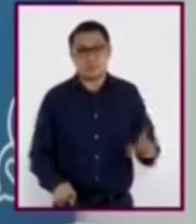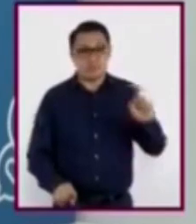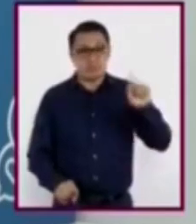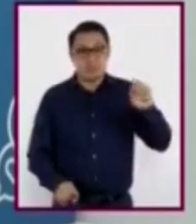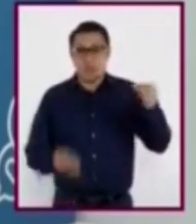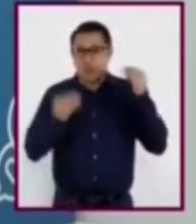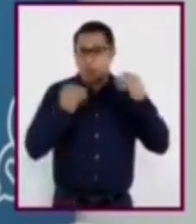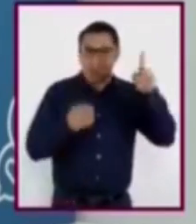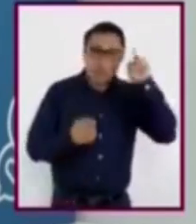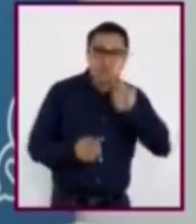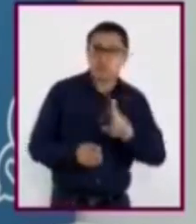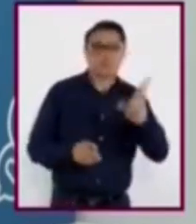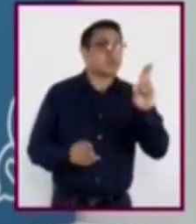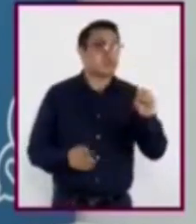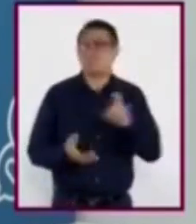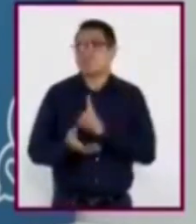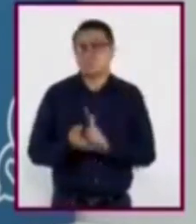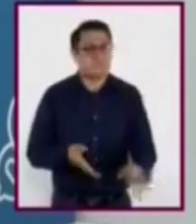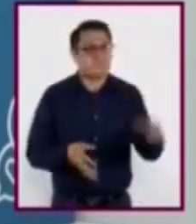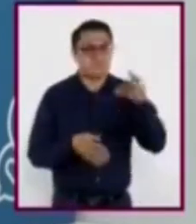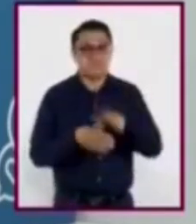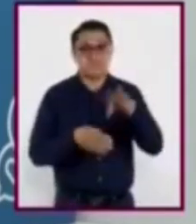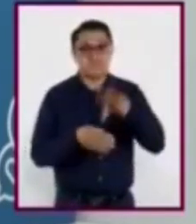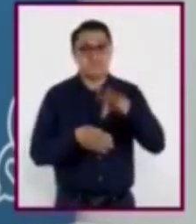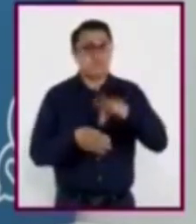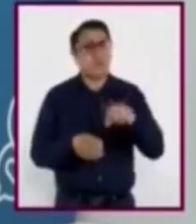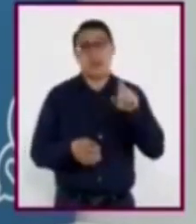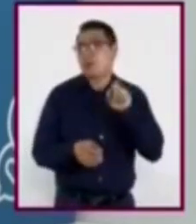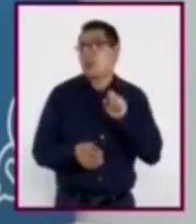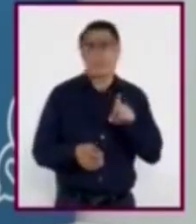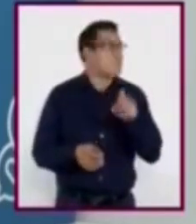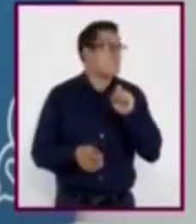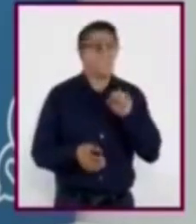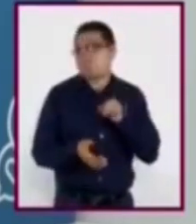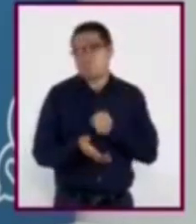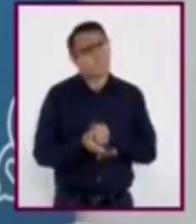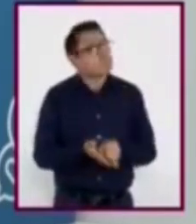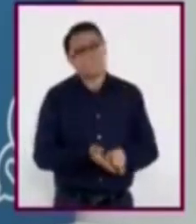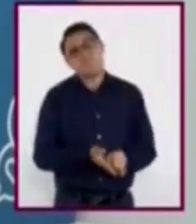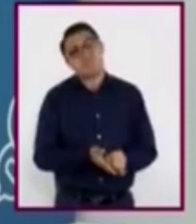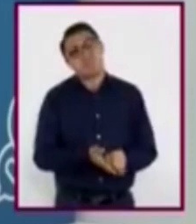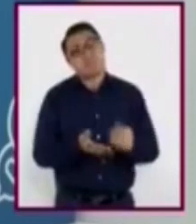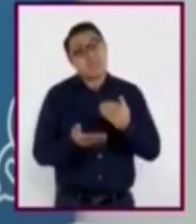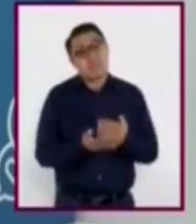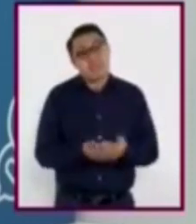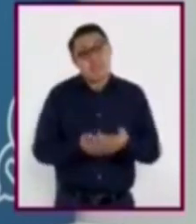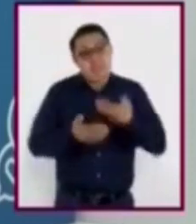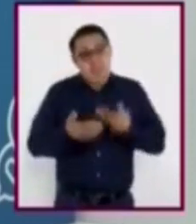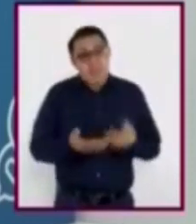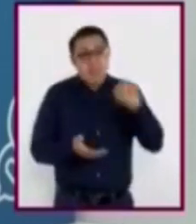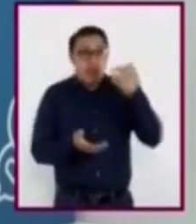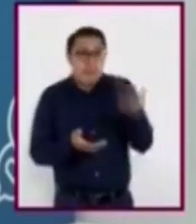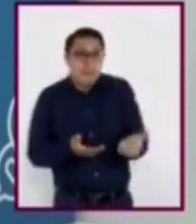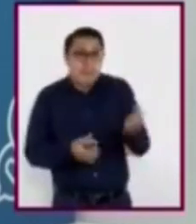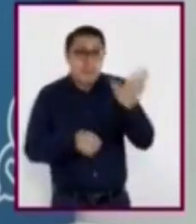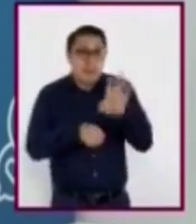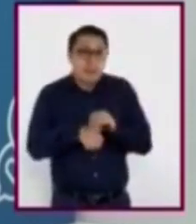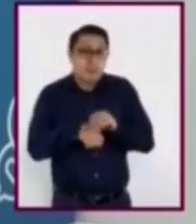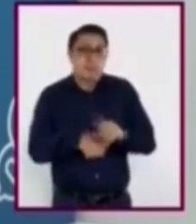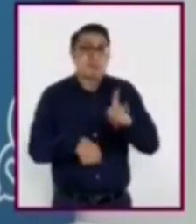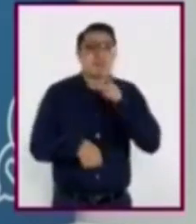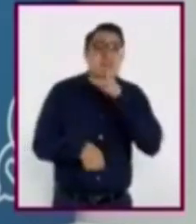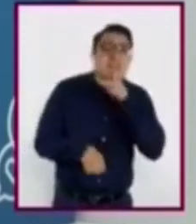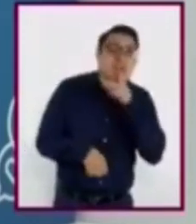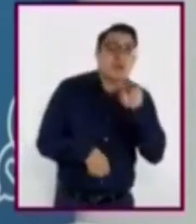ejercía su derecho al voto ni tomaba decisiones sobre sí mismas, sin el consentimiento de sus padres o maridos.